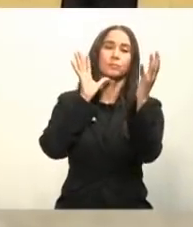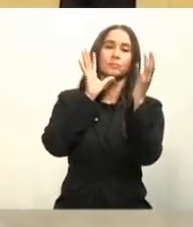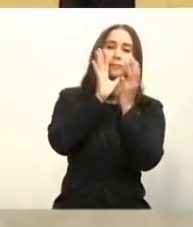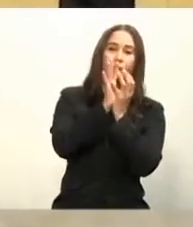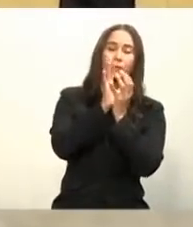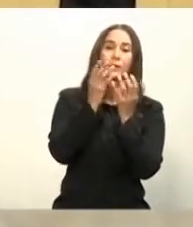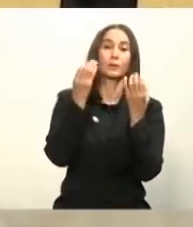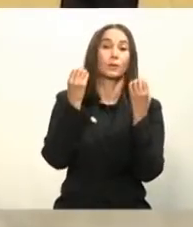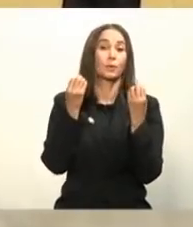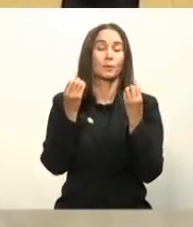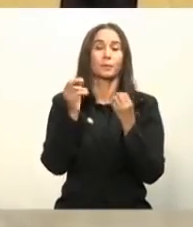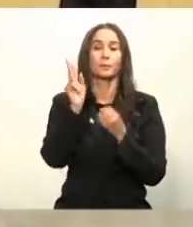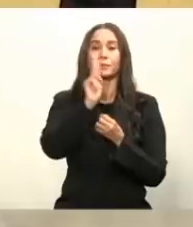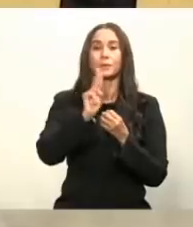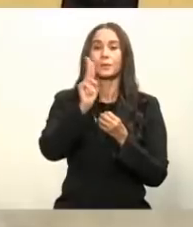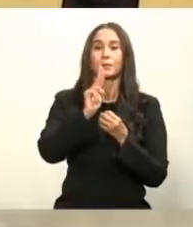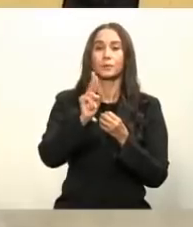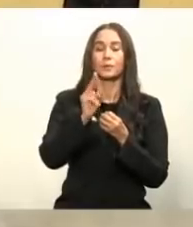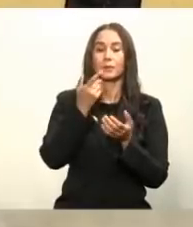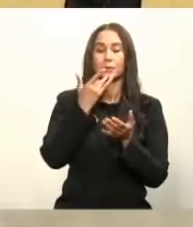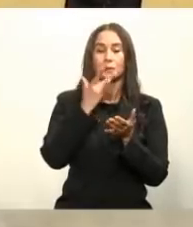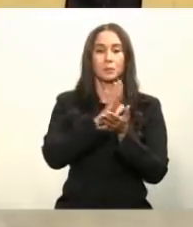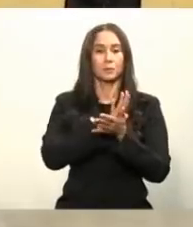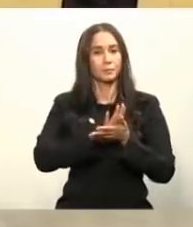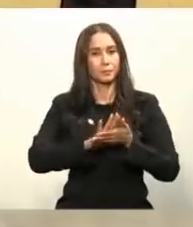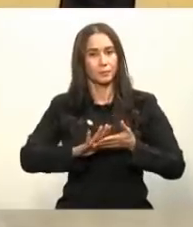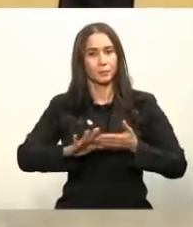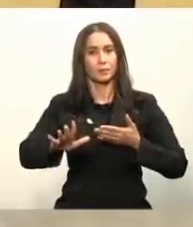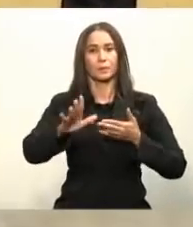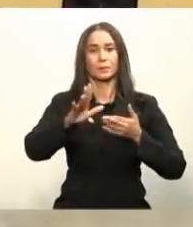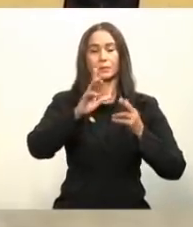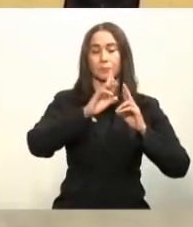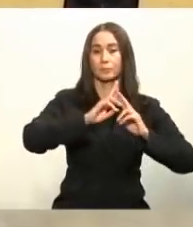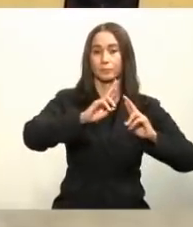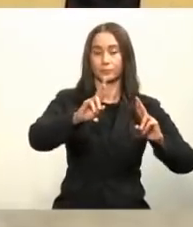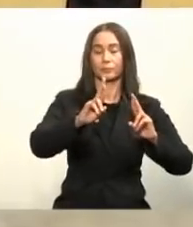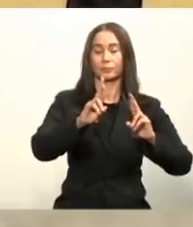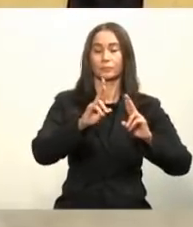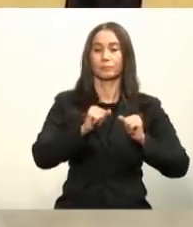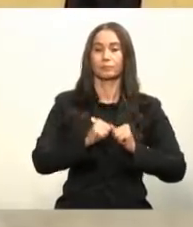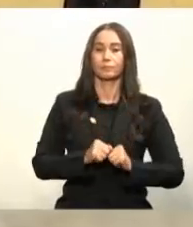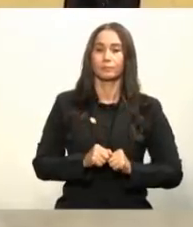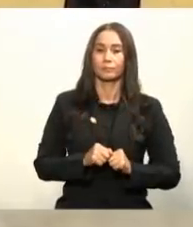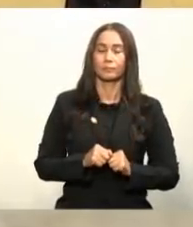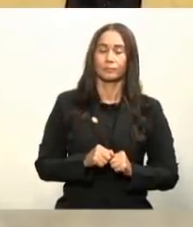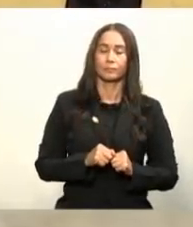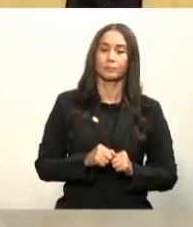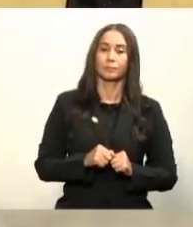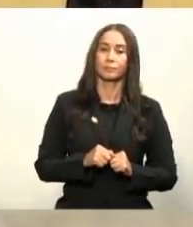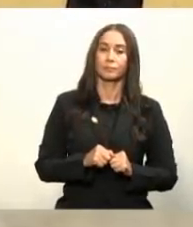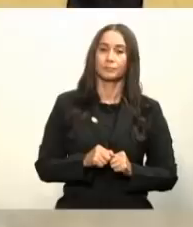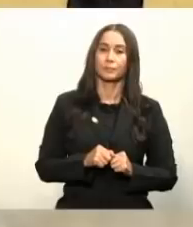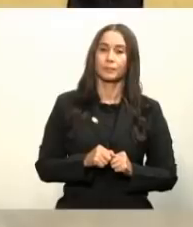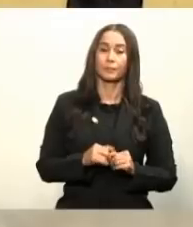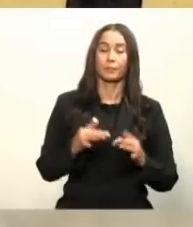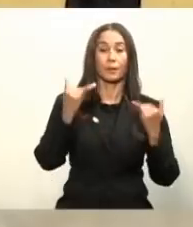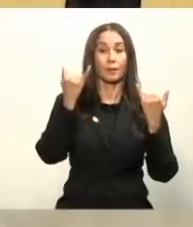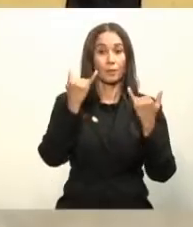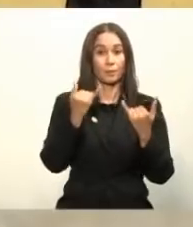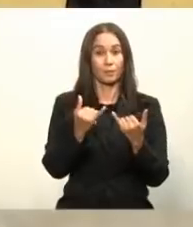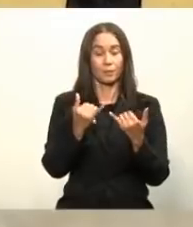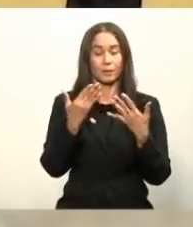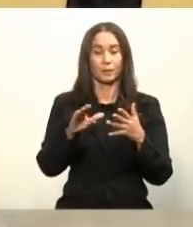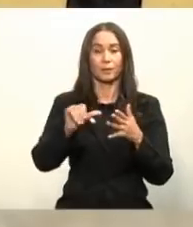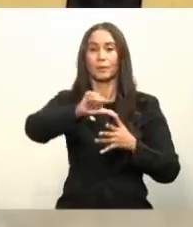usando lo que son las medidas sanitarias como nuestros principales aliados. Ahora contaremos con